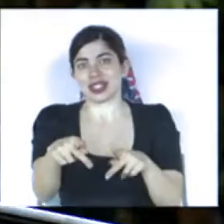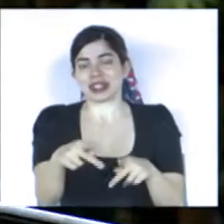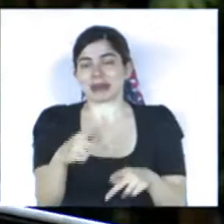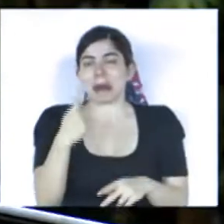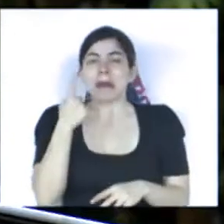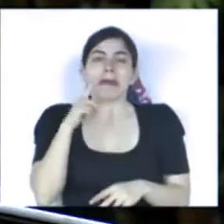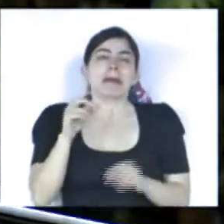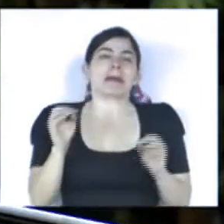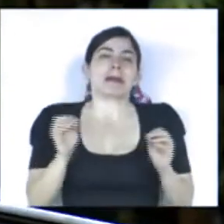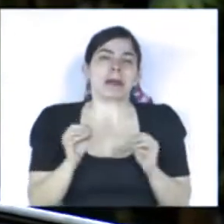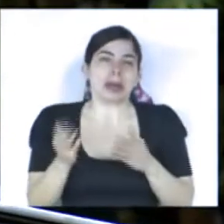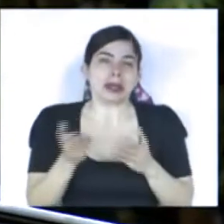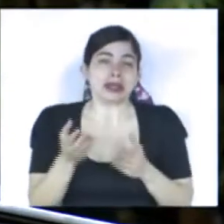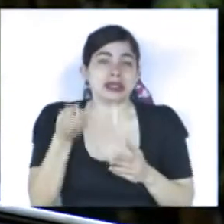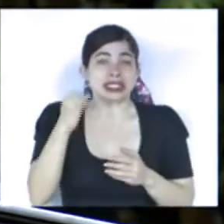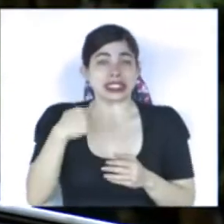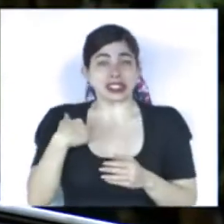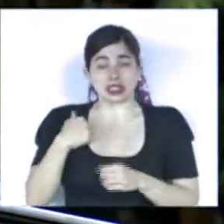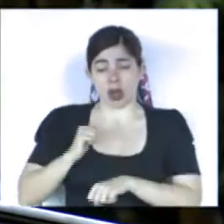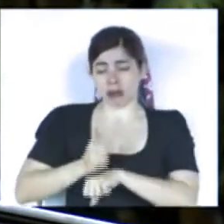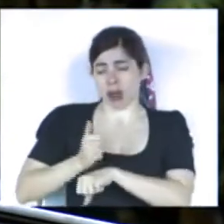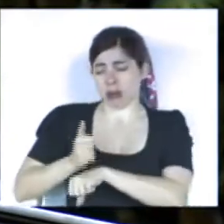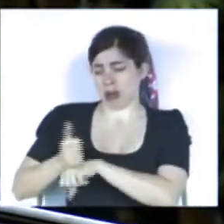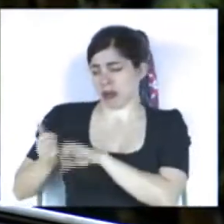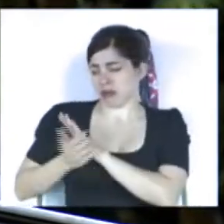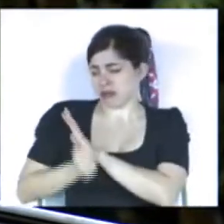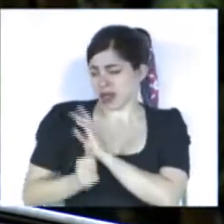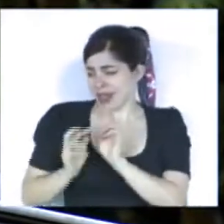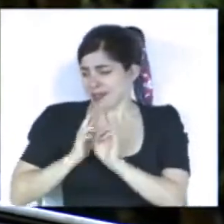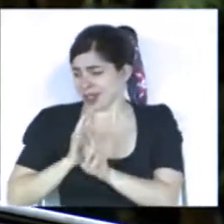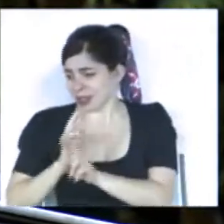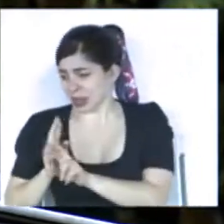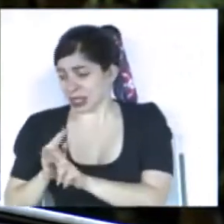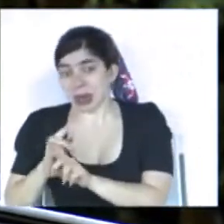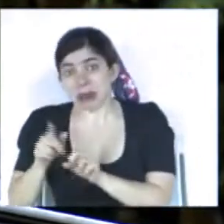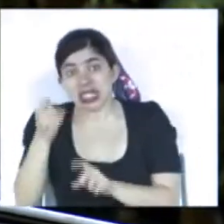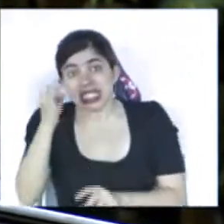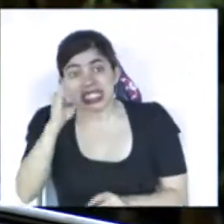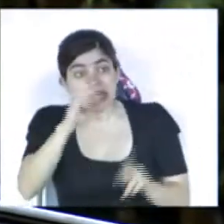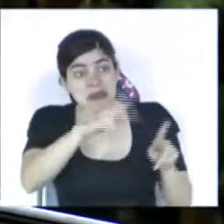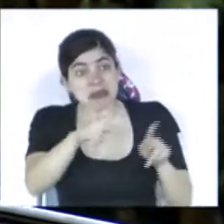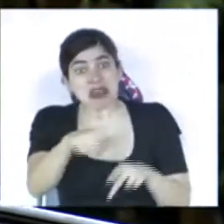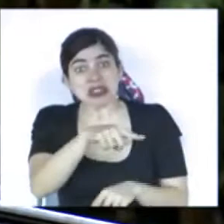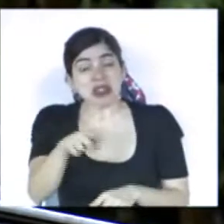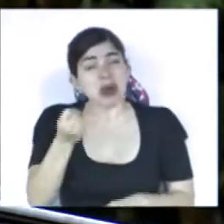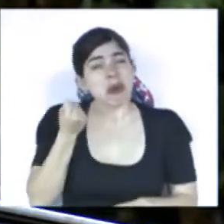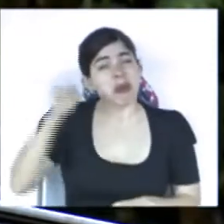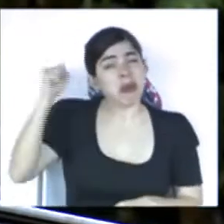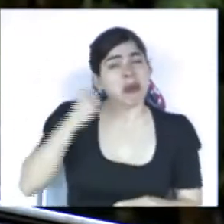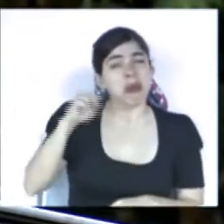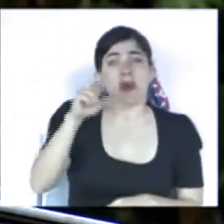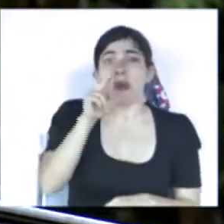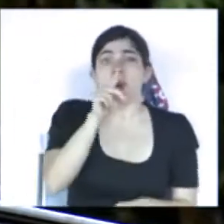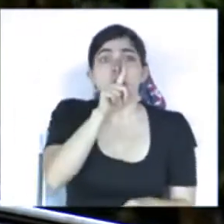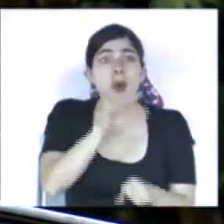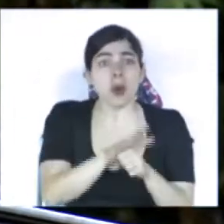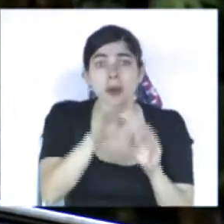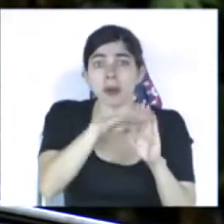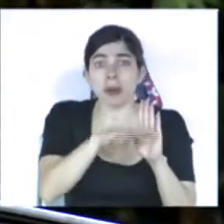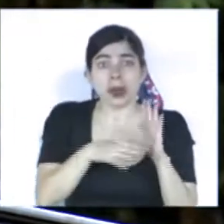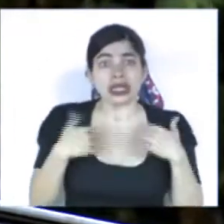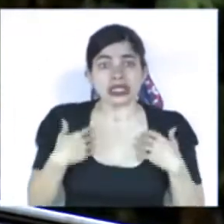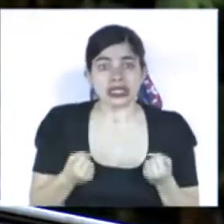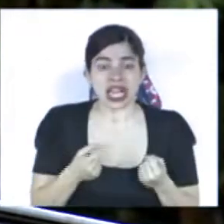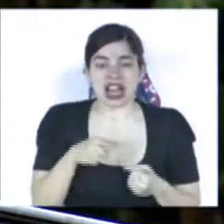sirve generar capacidades de respuesta si la gente sigue incumpliendo las medidas sanitarias. Por eso tenemos que